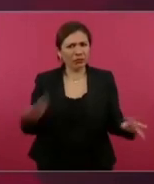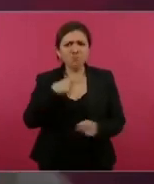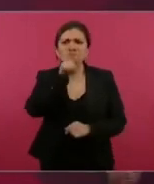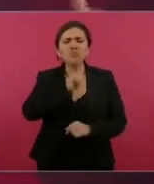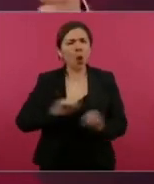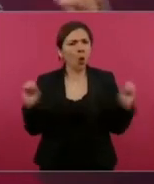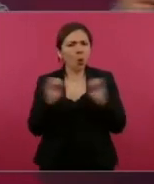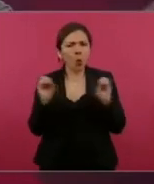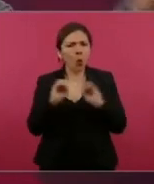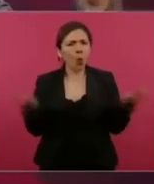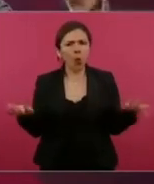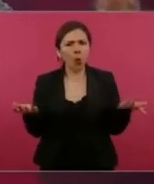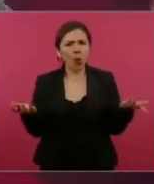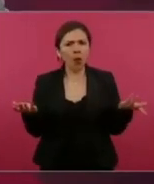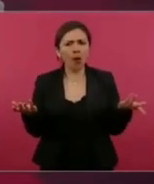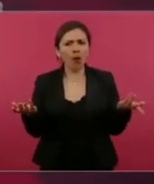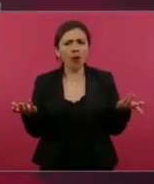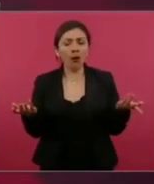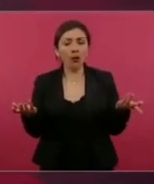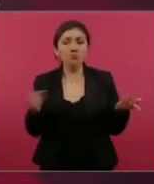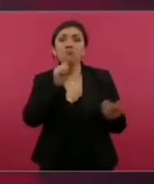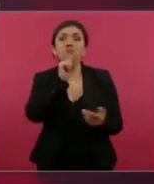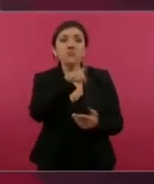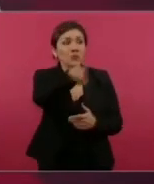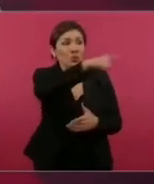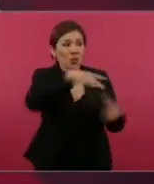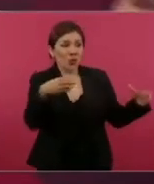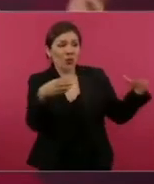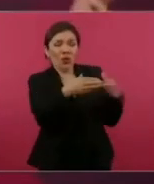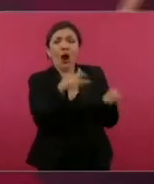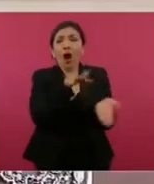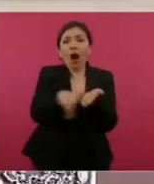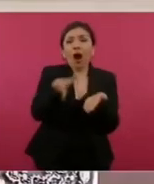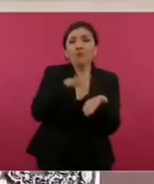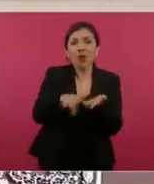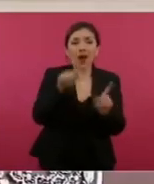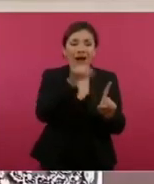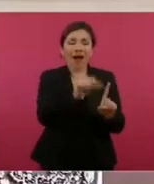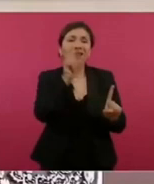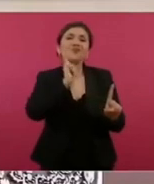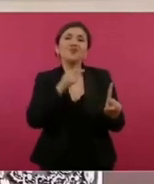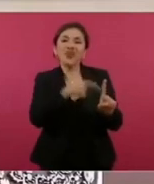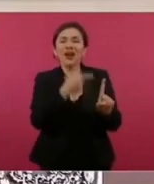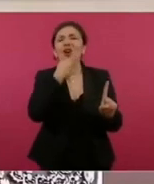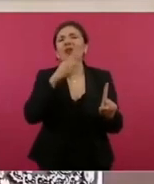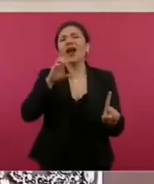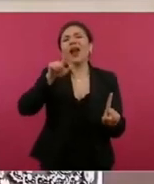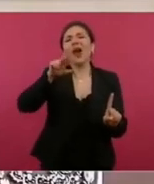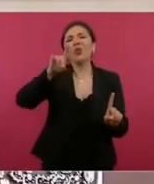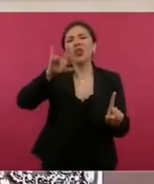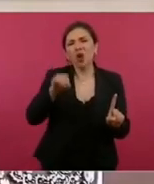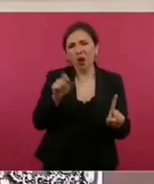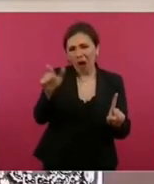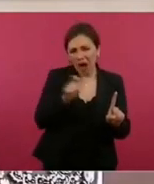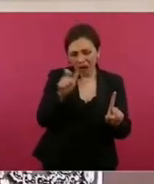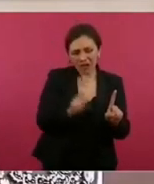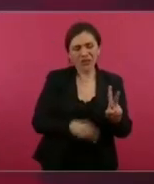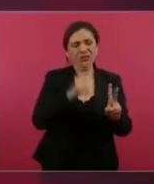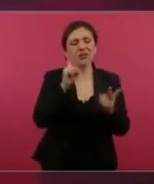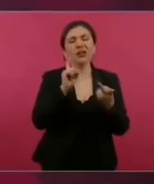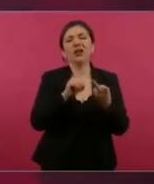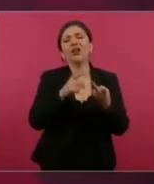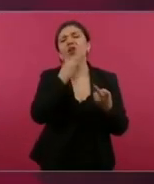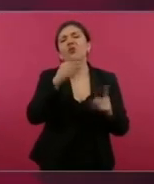Tan es así que son los que la apoyan, Claudio X. González, Fox,